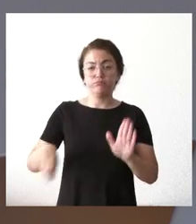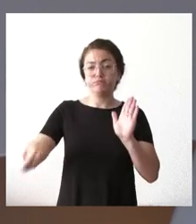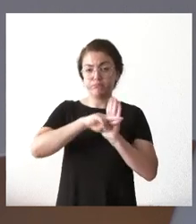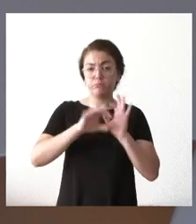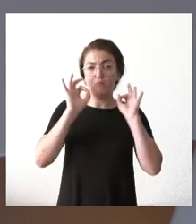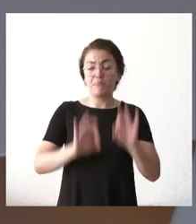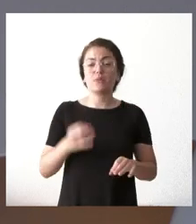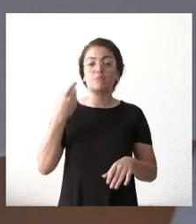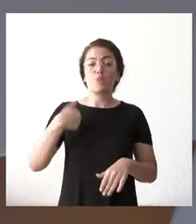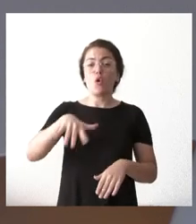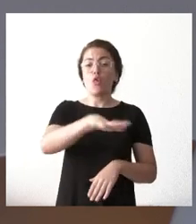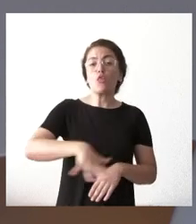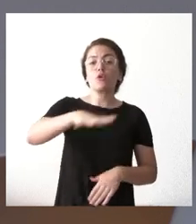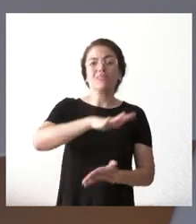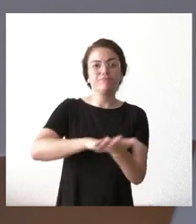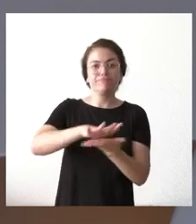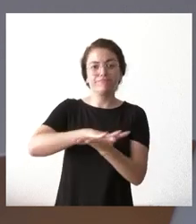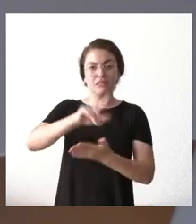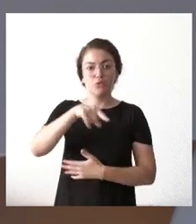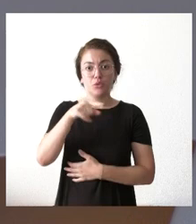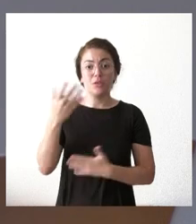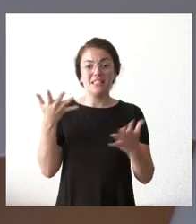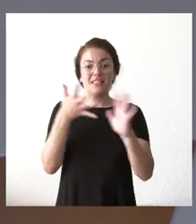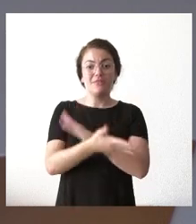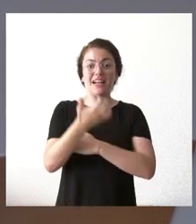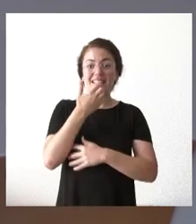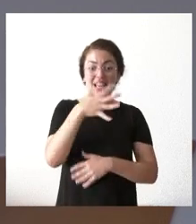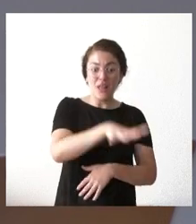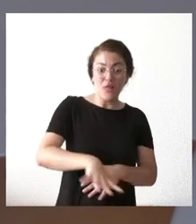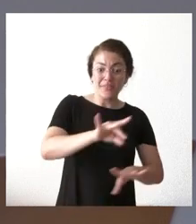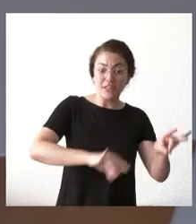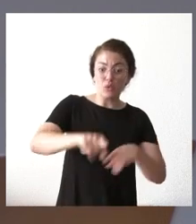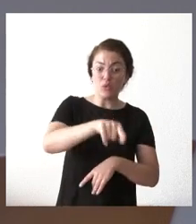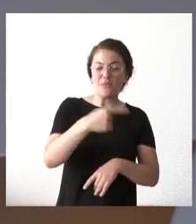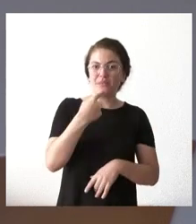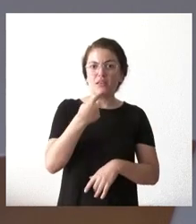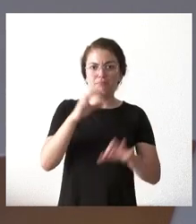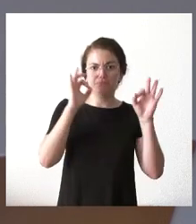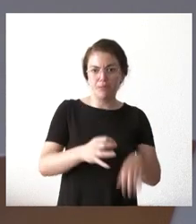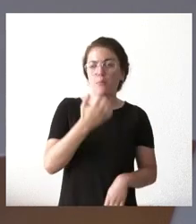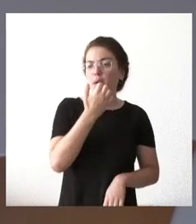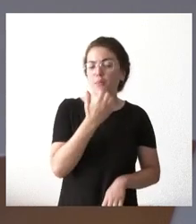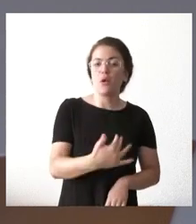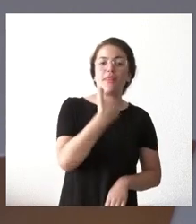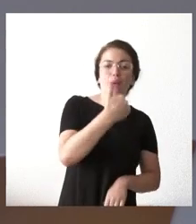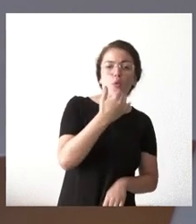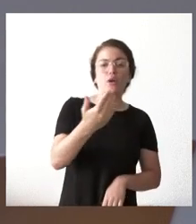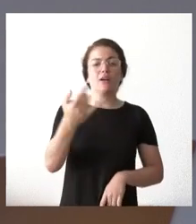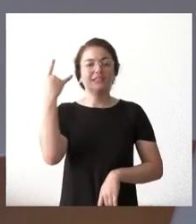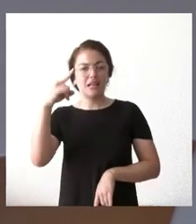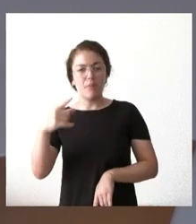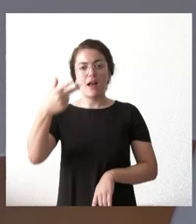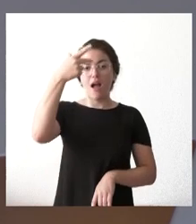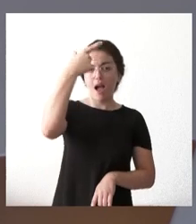todos los territorios afectados por estos grandes incendios cumplan esas características. Hablamos de Zamora, hablamos de Salamanca, hablamos de Ávila